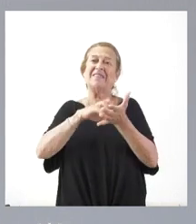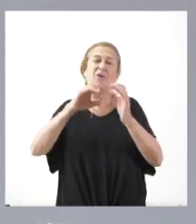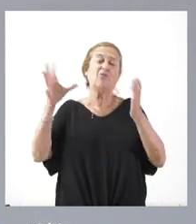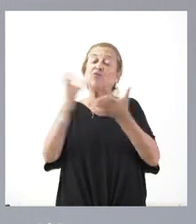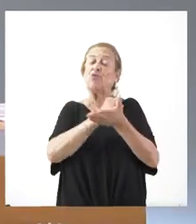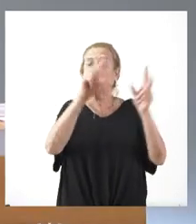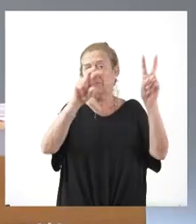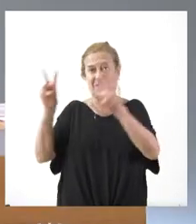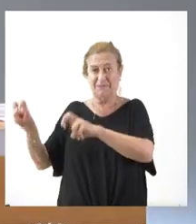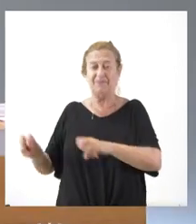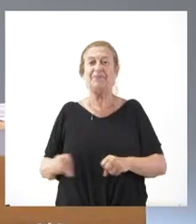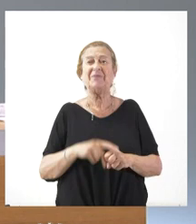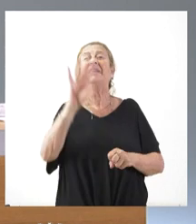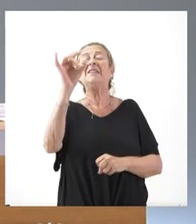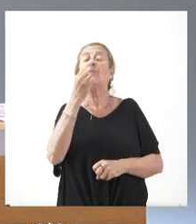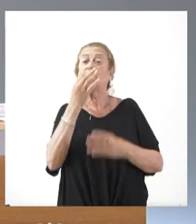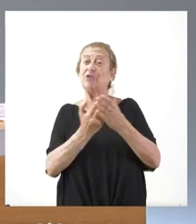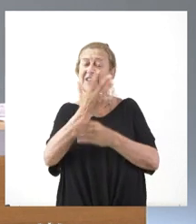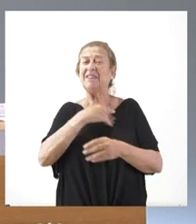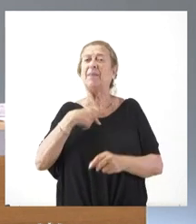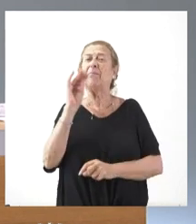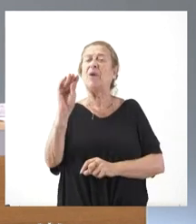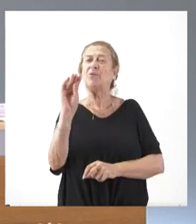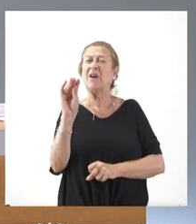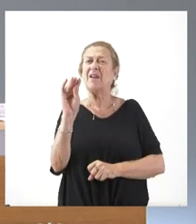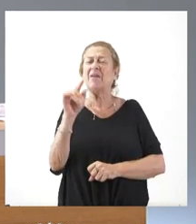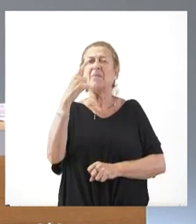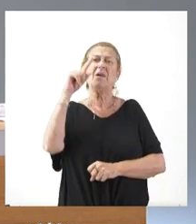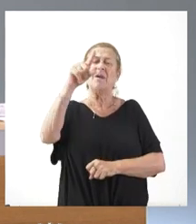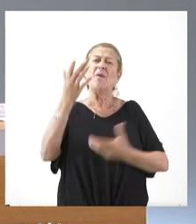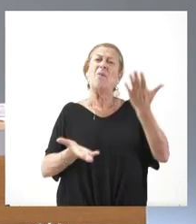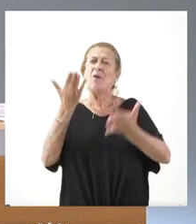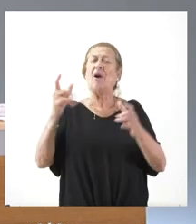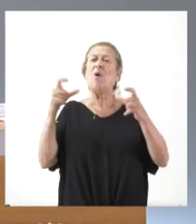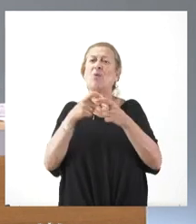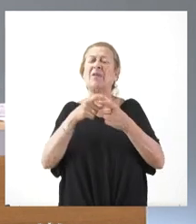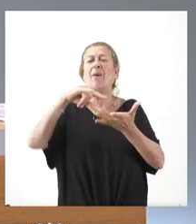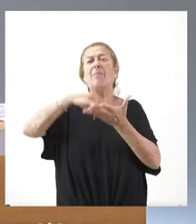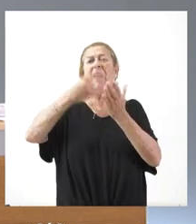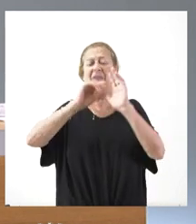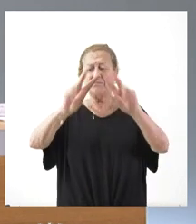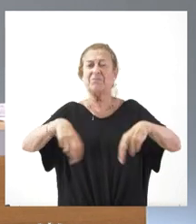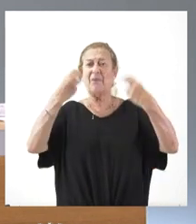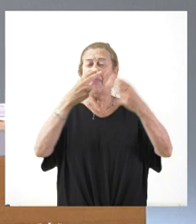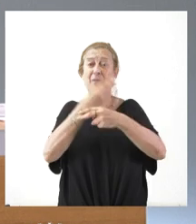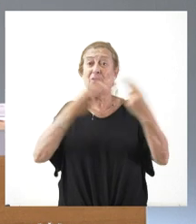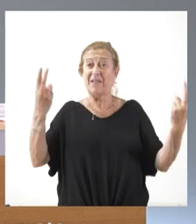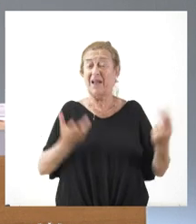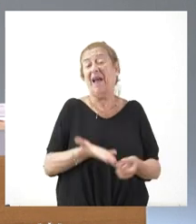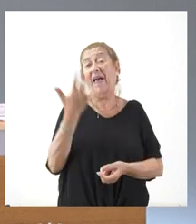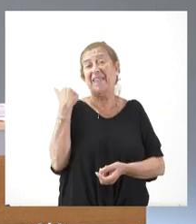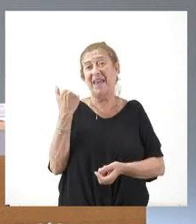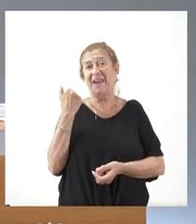desafíos. Sí, buenos días. Quería preguntarle cómo valora la Junta ese plan de regeneración democrática que presentaban ayer